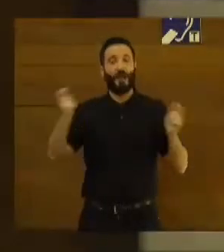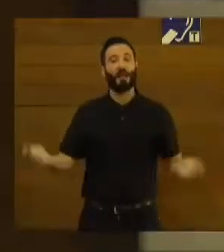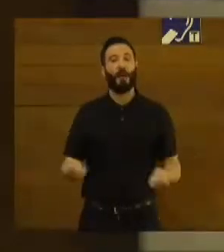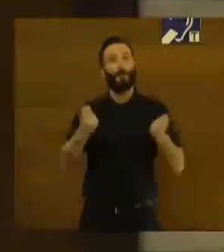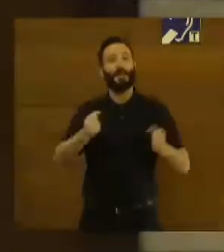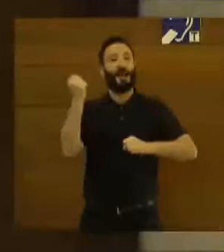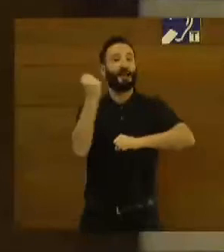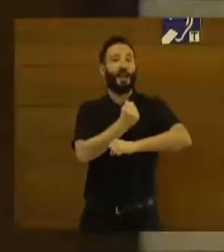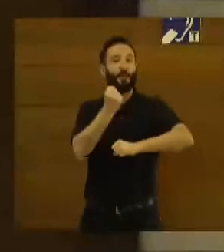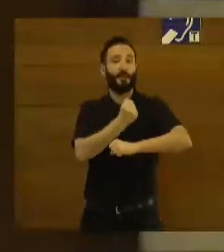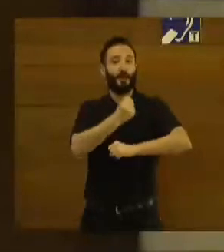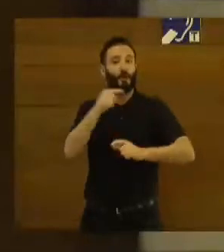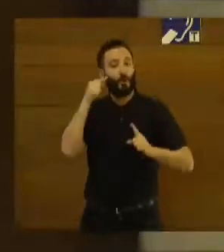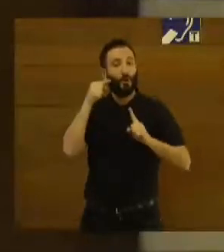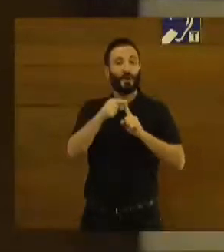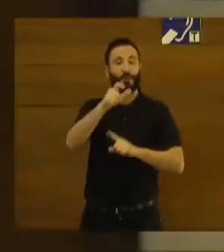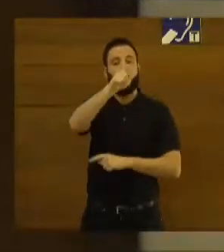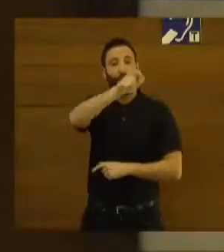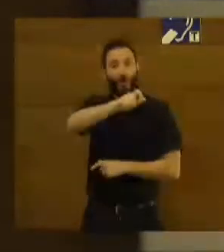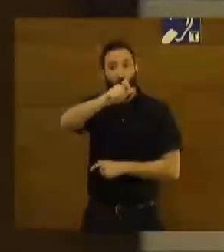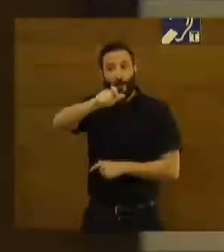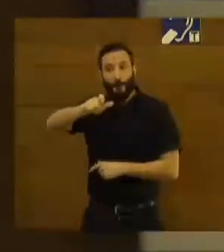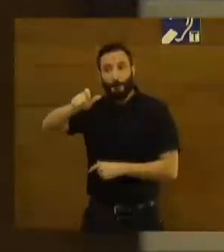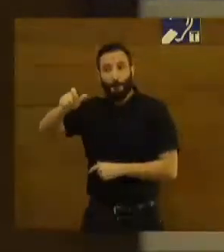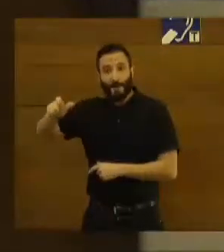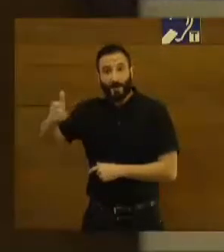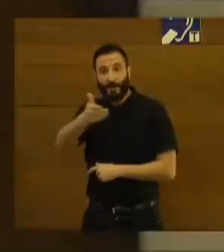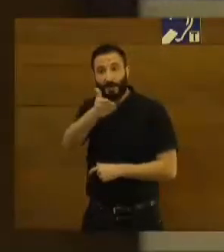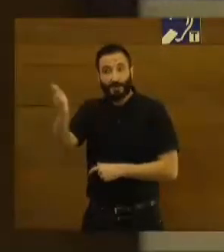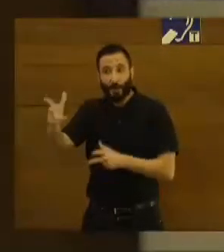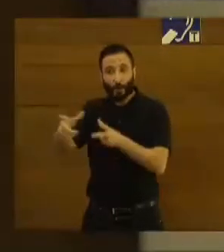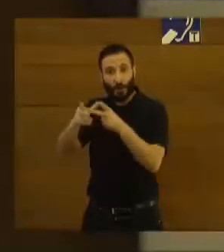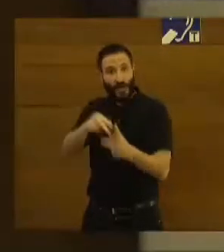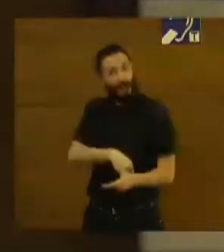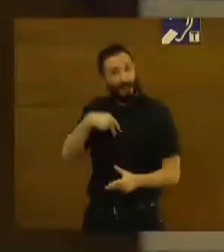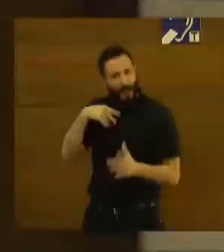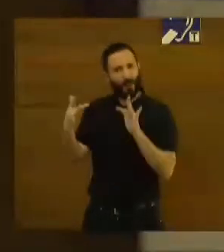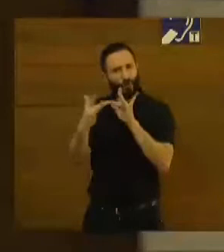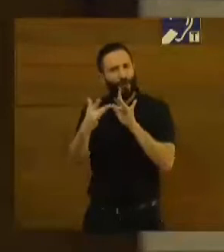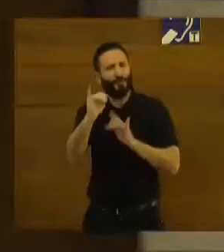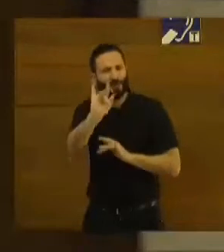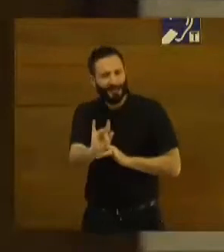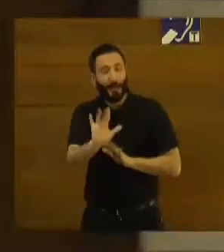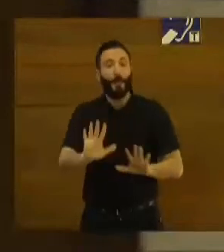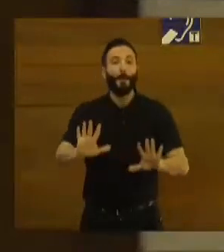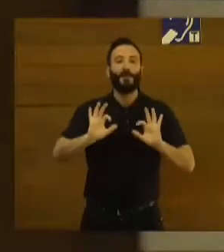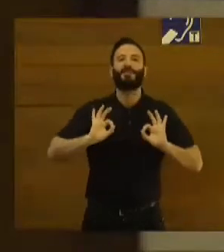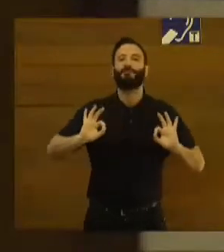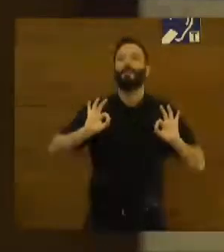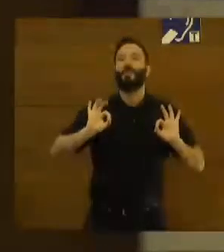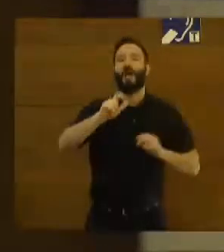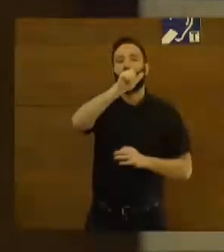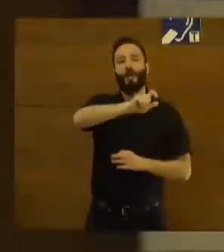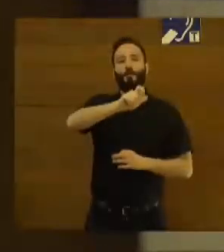Navidad a estar más cerca que nunca, más cerca que nunca de todos, pero fundamentalmente de aquellos que